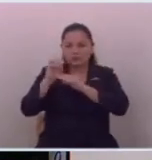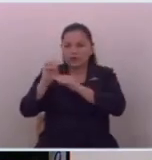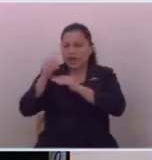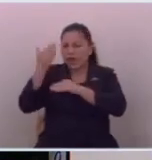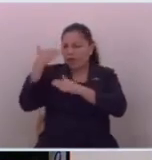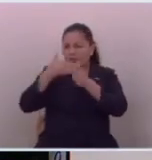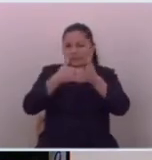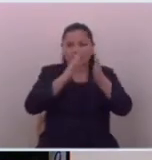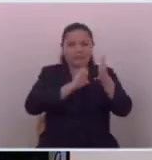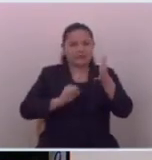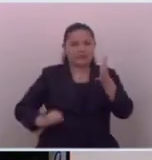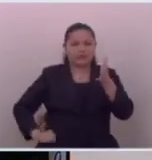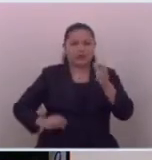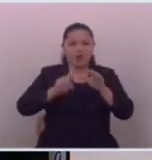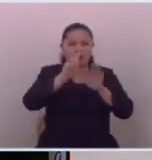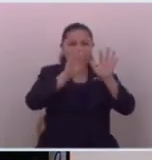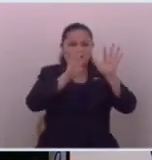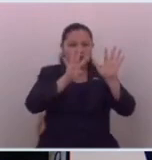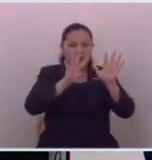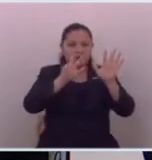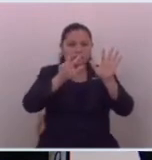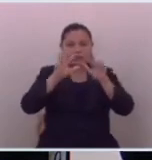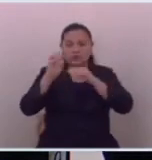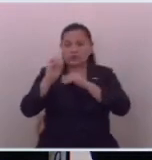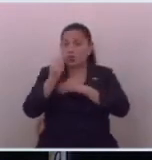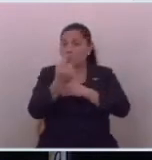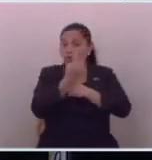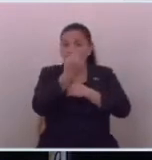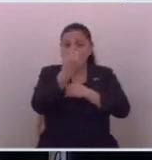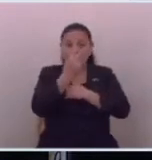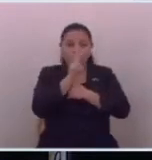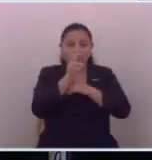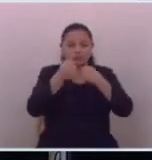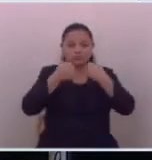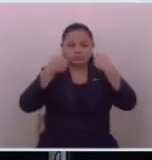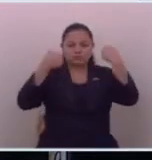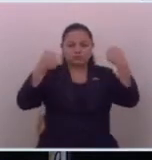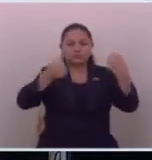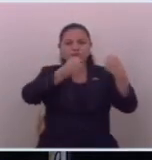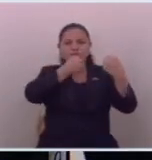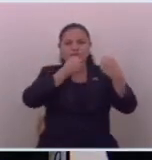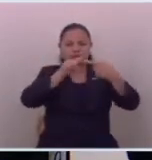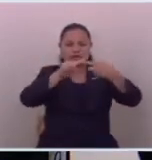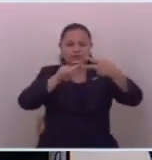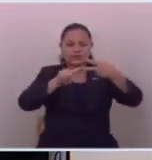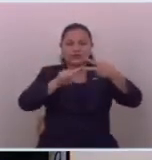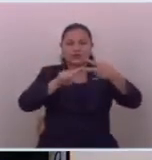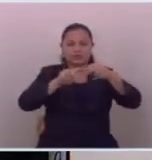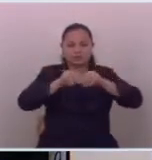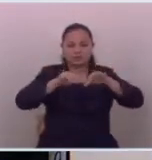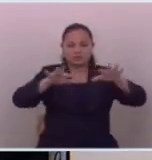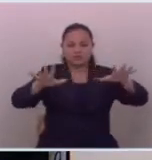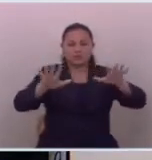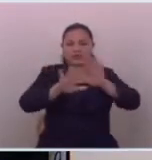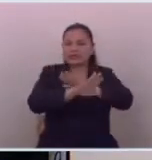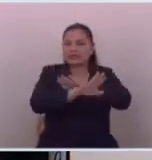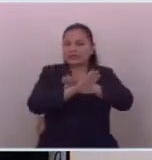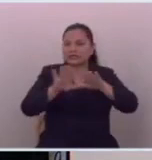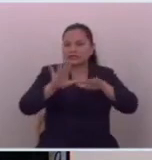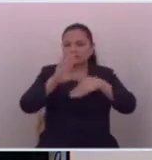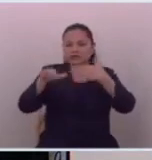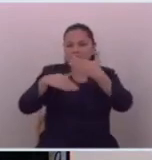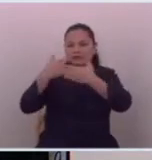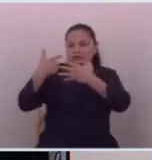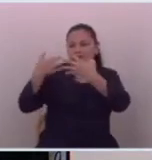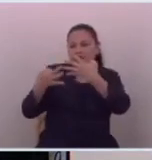El Salvador o en los ochentas en donde solo había dos periódicos de mayor circulación que además todas